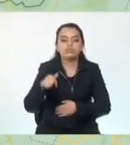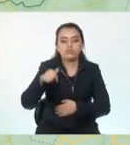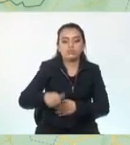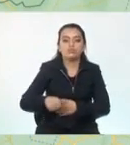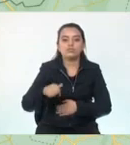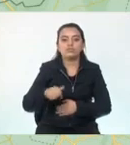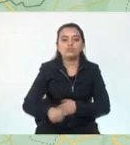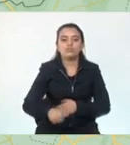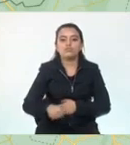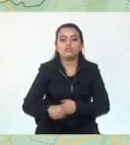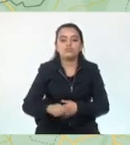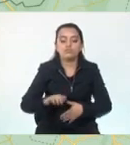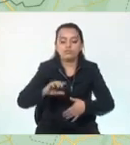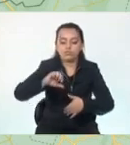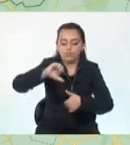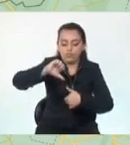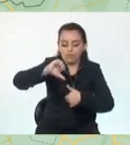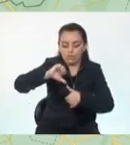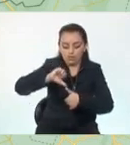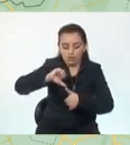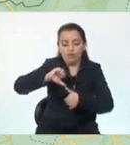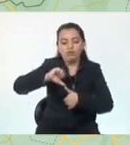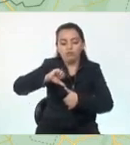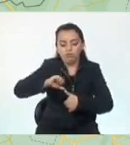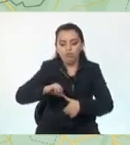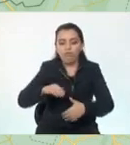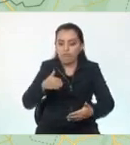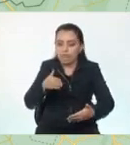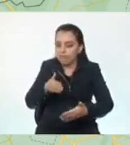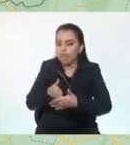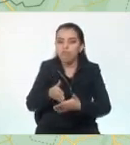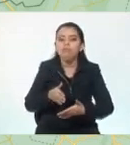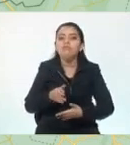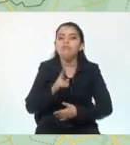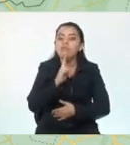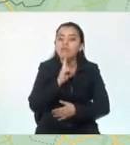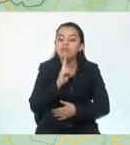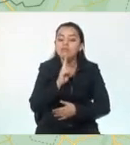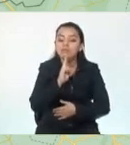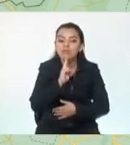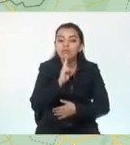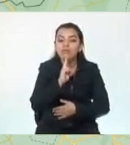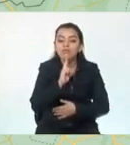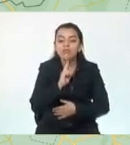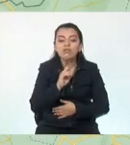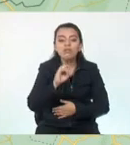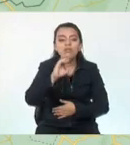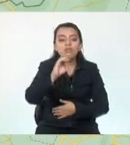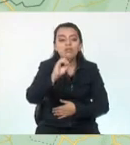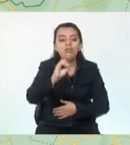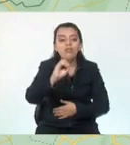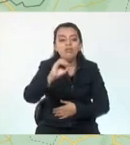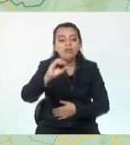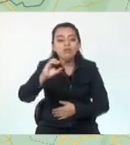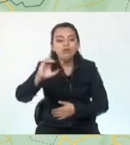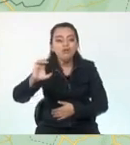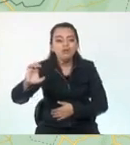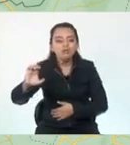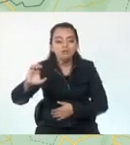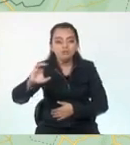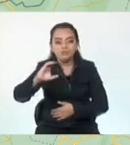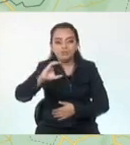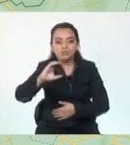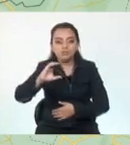al norte y al oriente limita con Honduras, al occidente con Guatemala y al sur con el